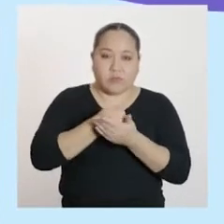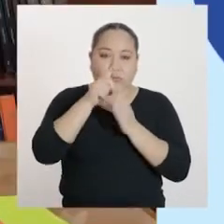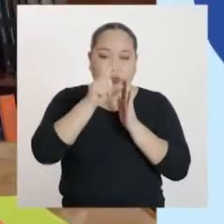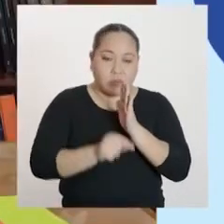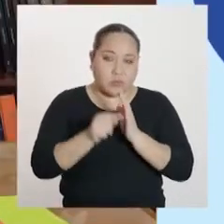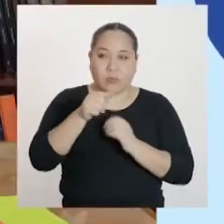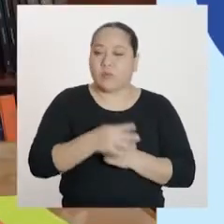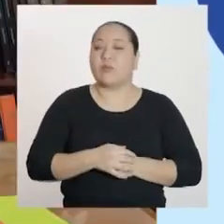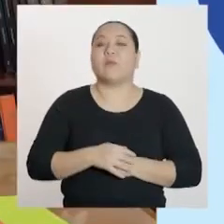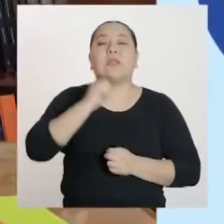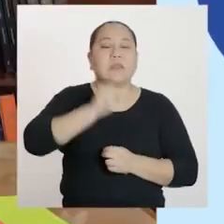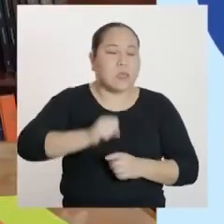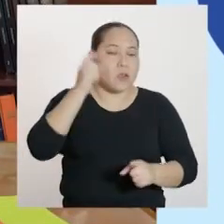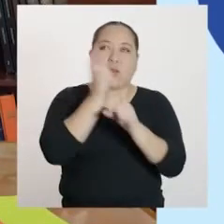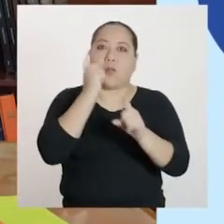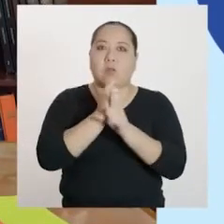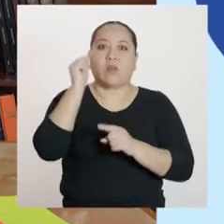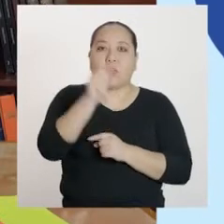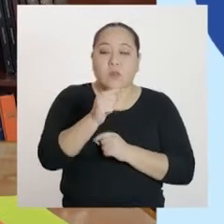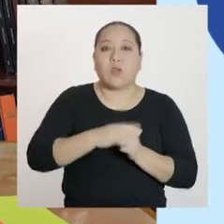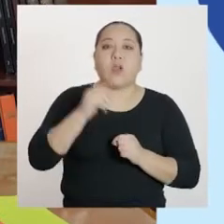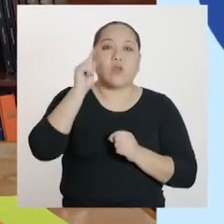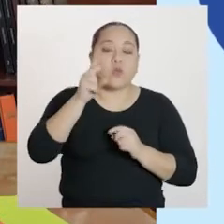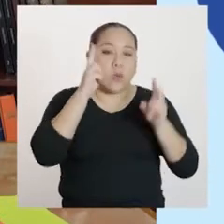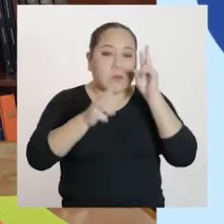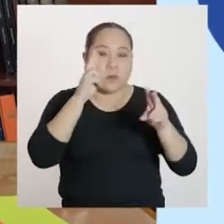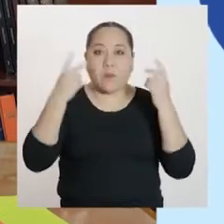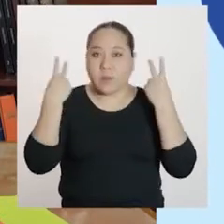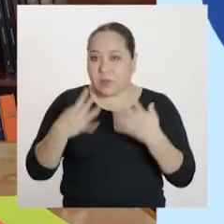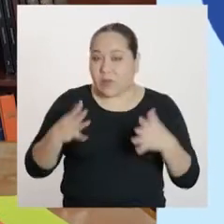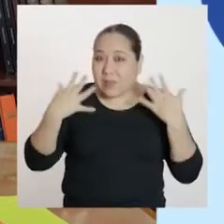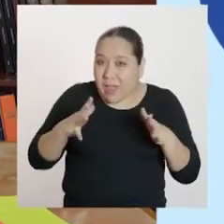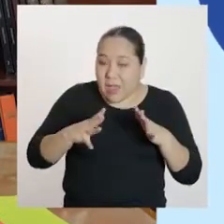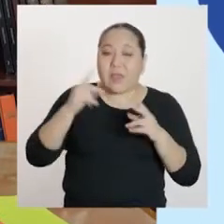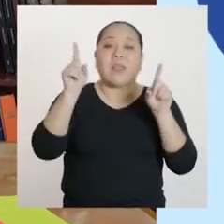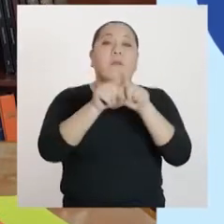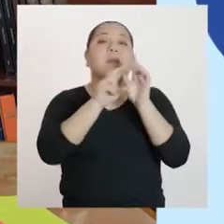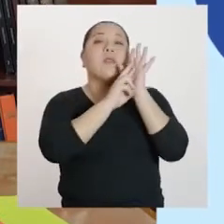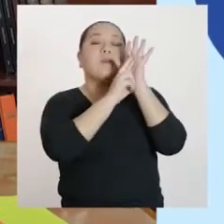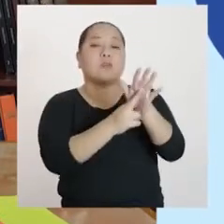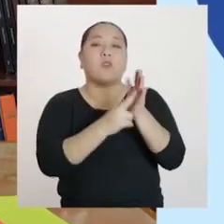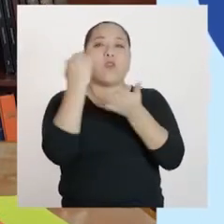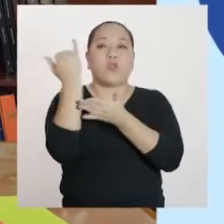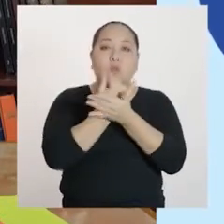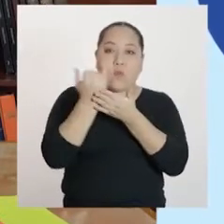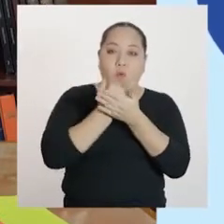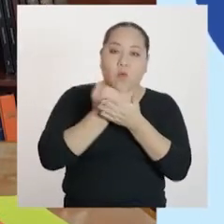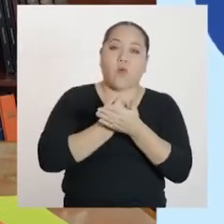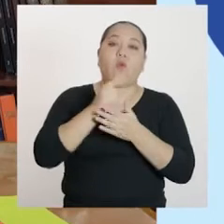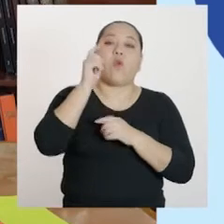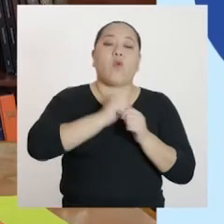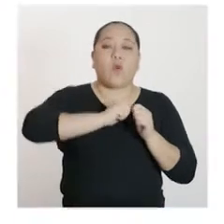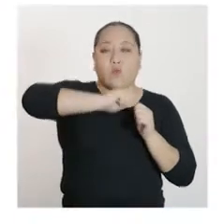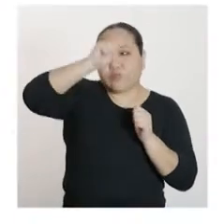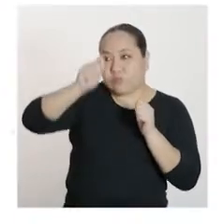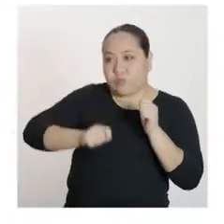Es correcto. Esto que acabamos de ver también lo podemos representar en una gráfica con ejes de